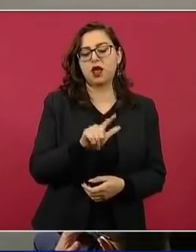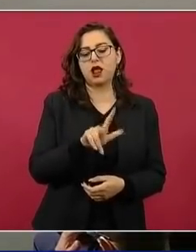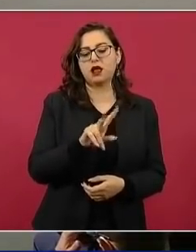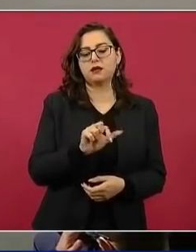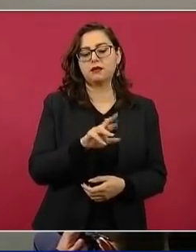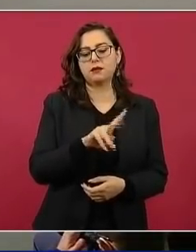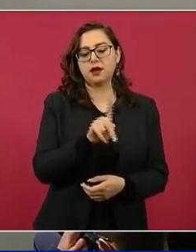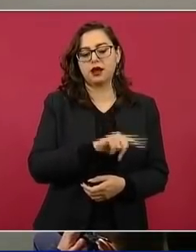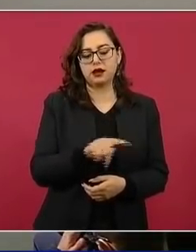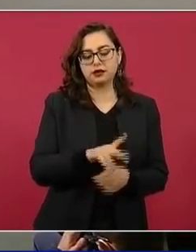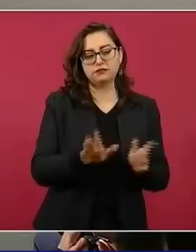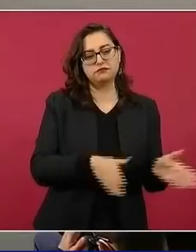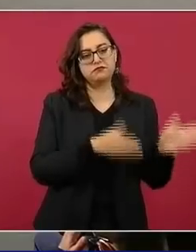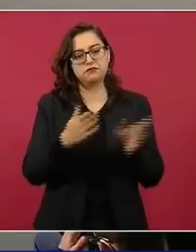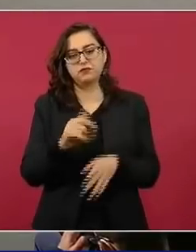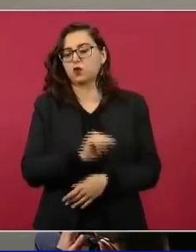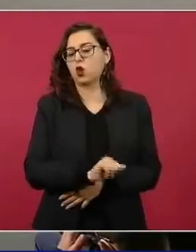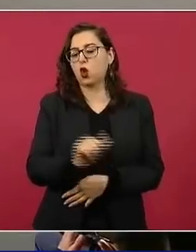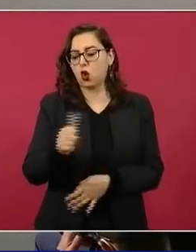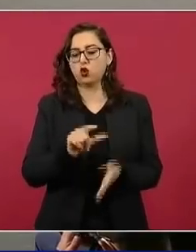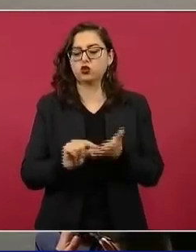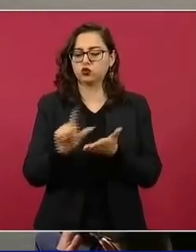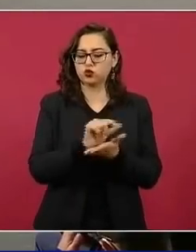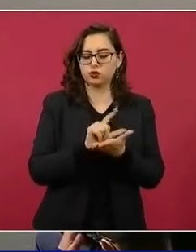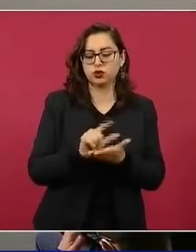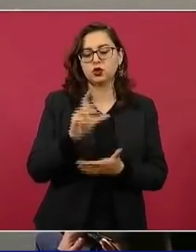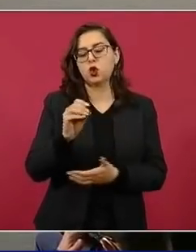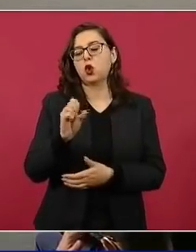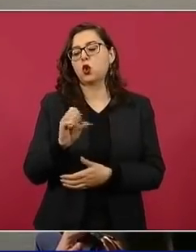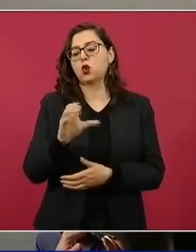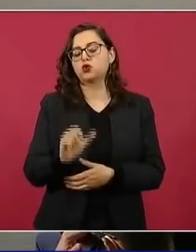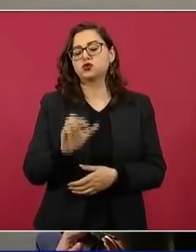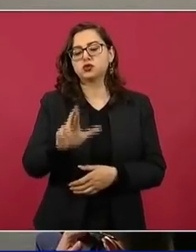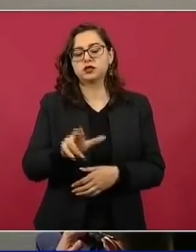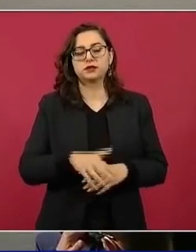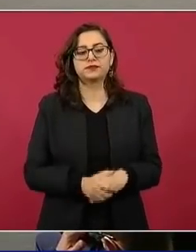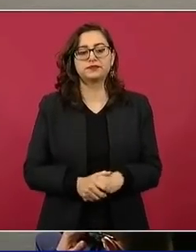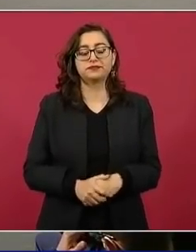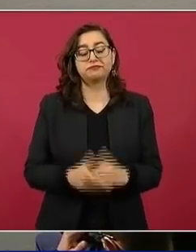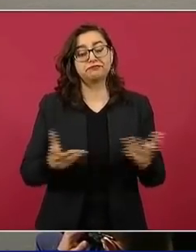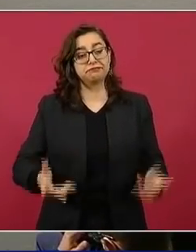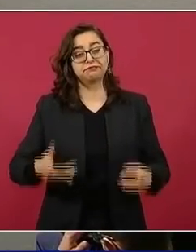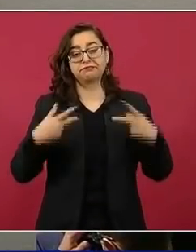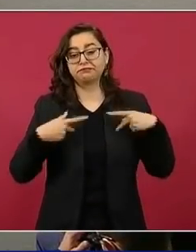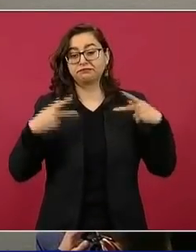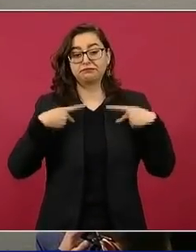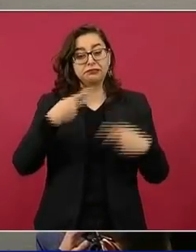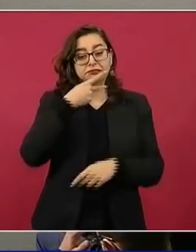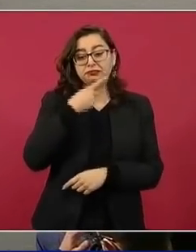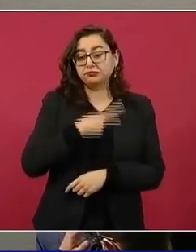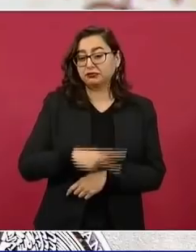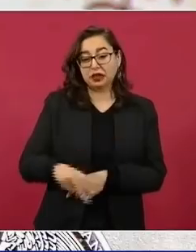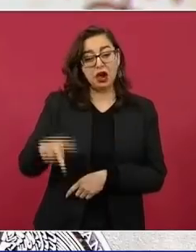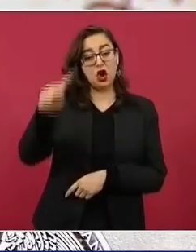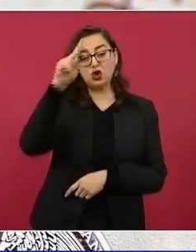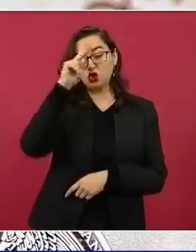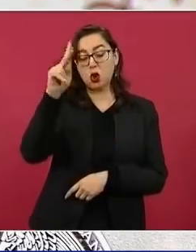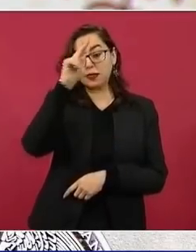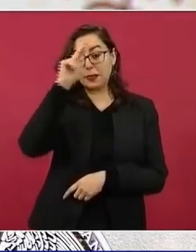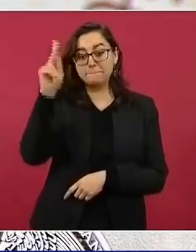Por su parte, Óscar Romero, otro usuario de la red, dice cuando de plano son muy ignorantes por no decirles